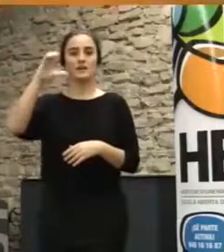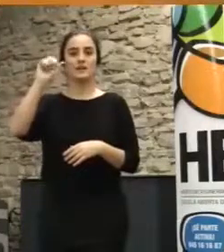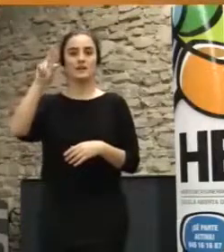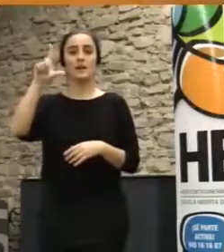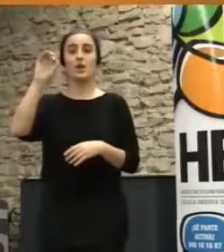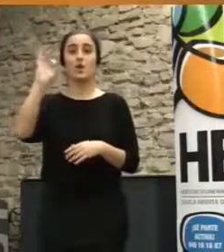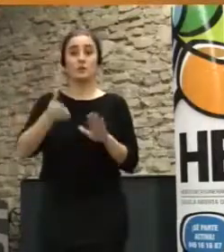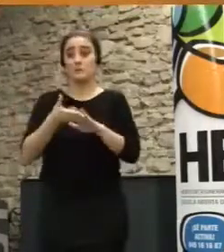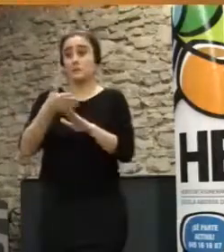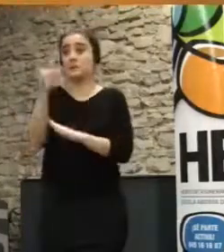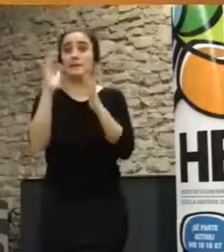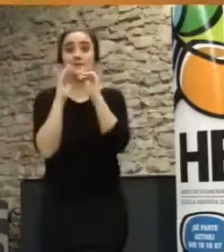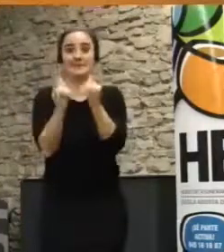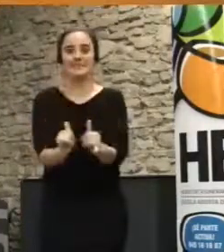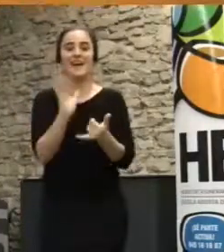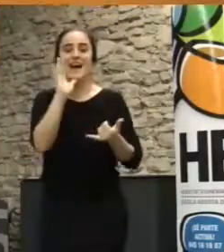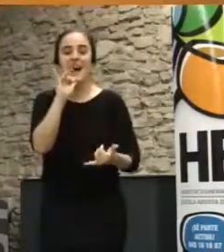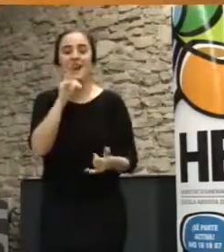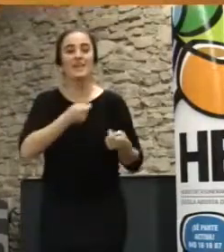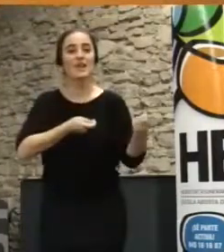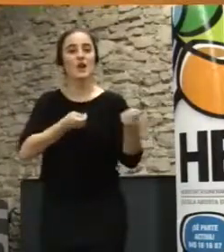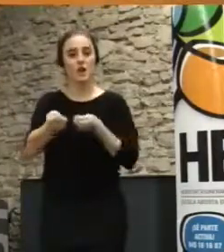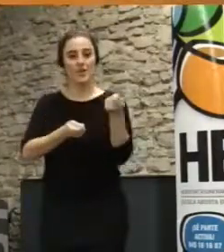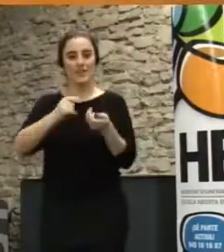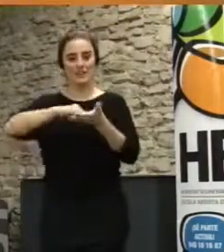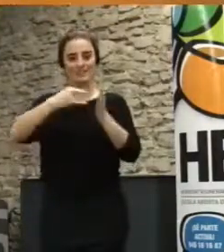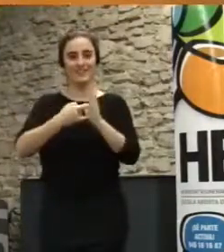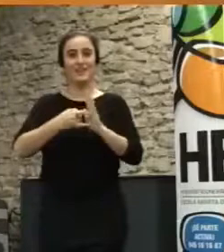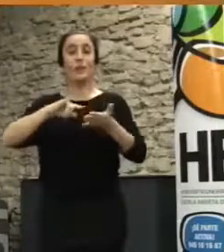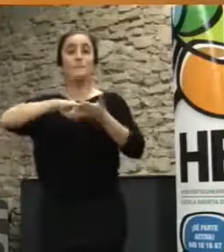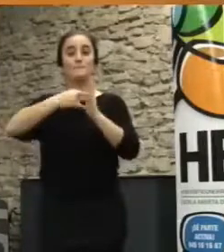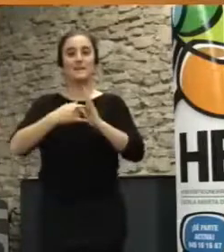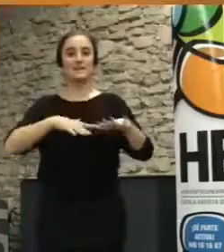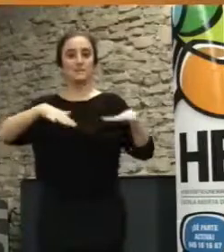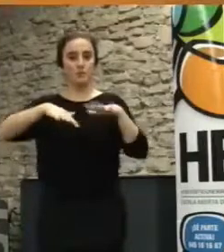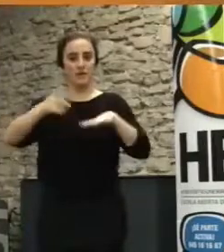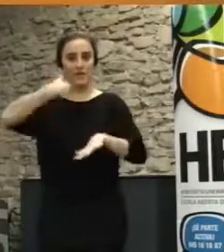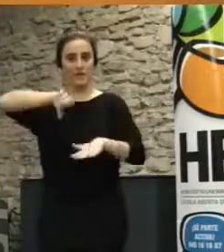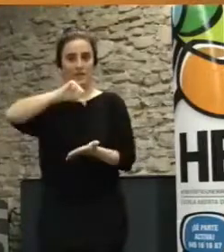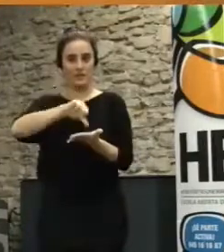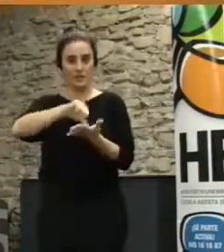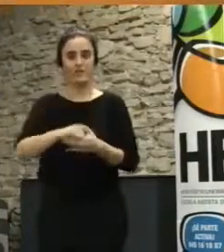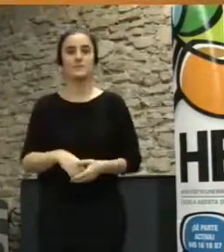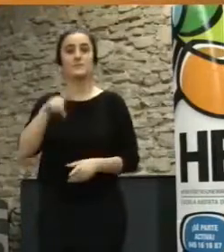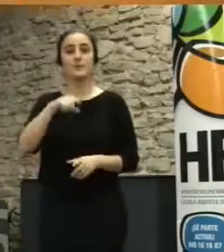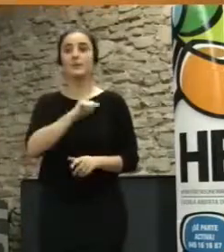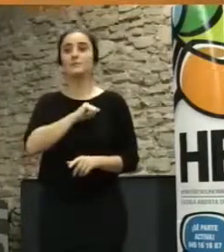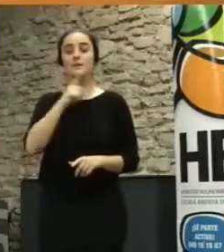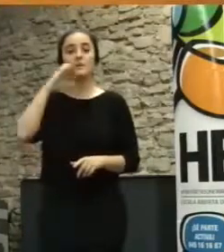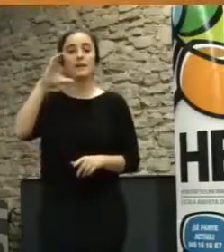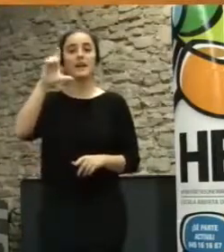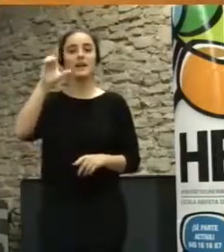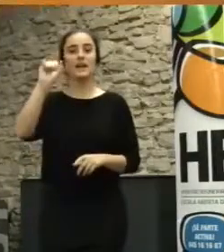llegando, me dicen, el coordinador técnico del plan de movilidad de nuestra ciudad. Esperábamos también a Claudia Delso